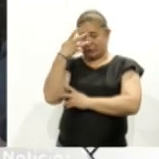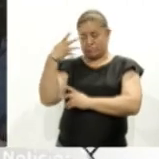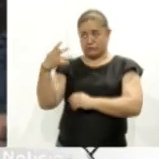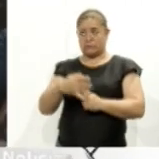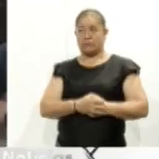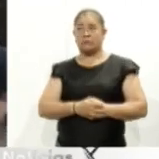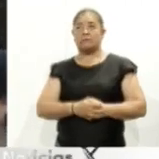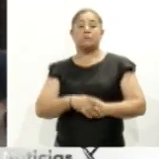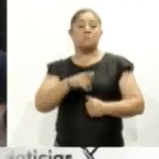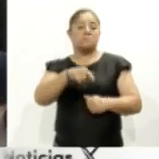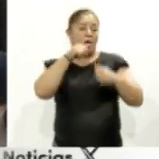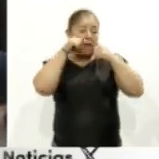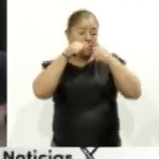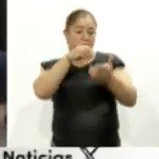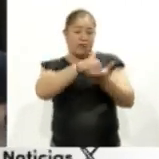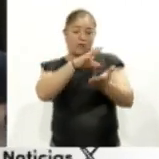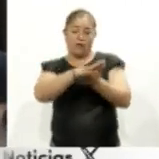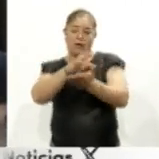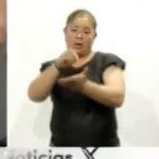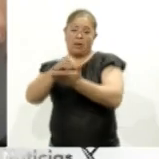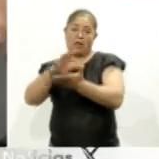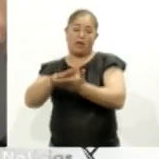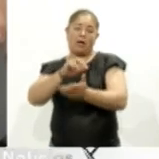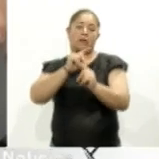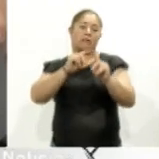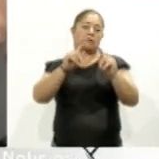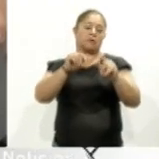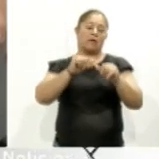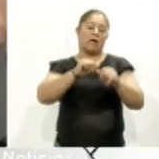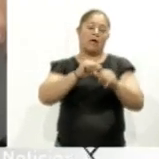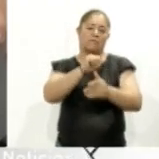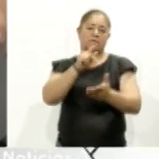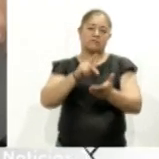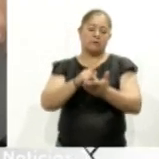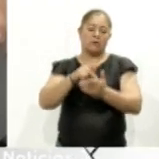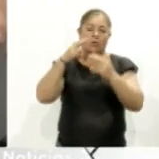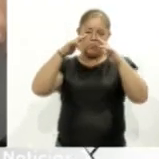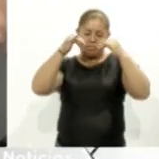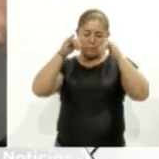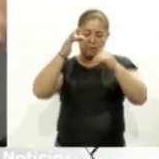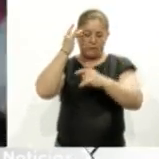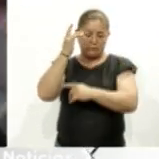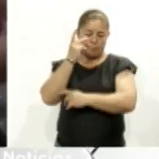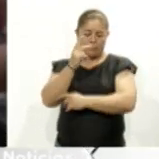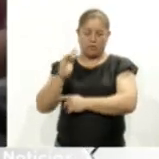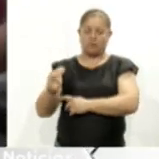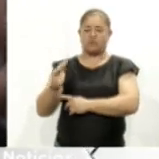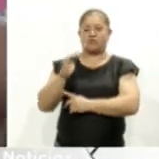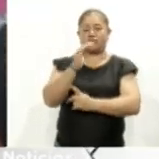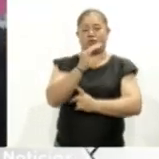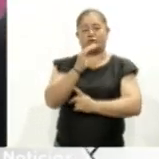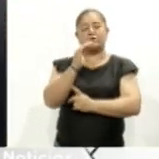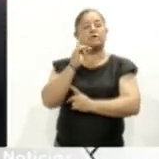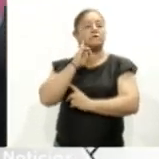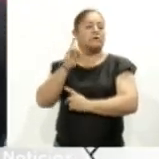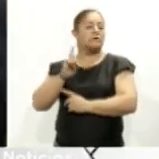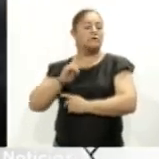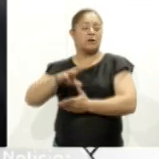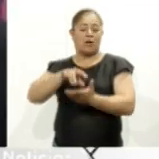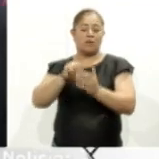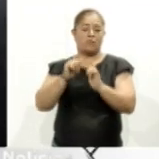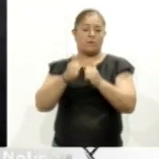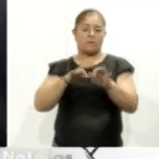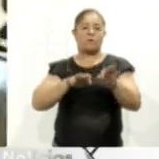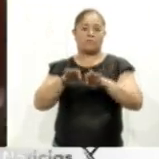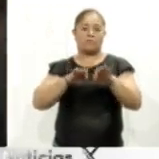Los módulos de atención fijos de Tlaxcala, Apisaco, Guamantla, San Pablo del Monte, Zacatelco y Calpulalpan, trabajarán durante este fin de